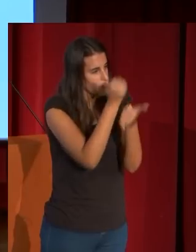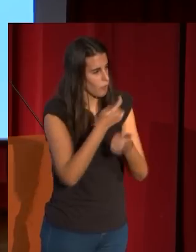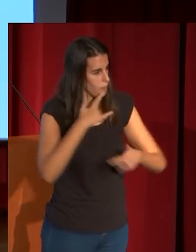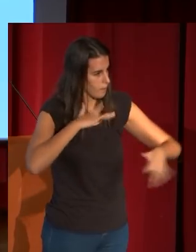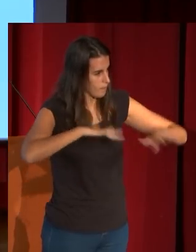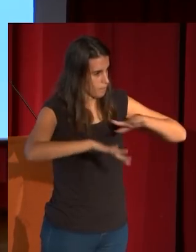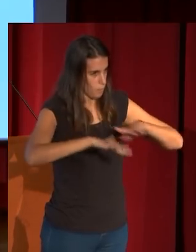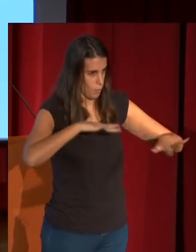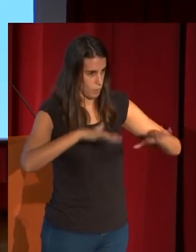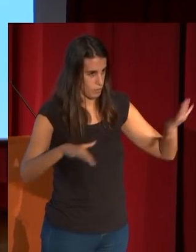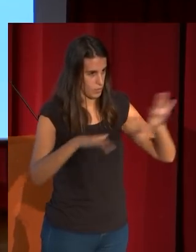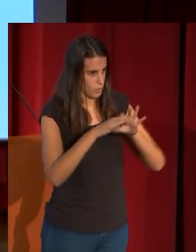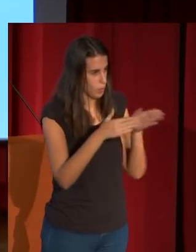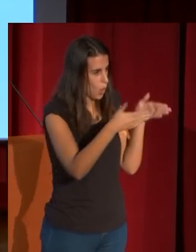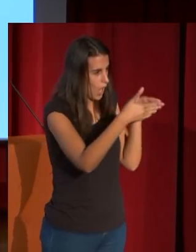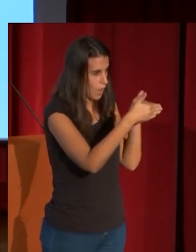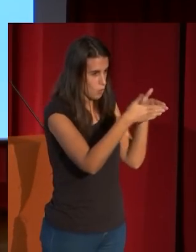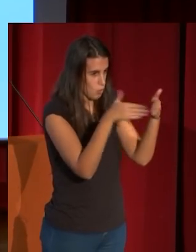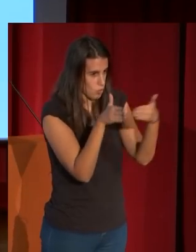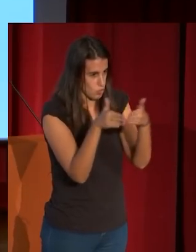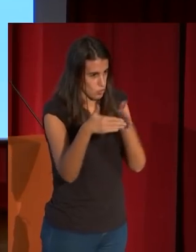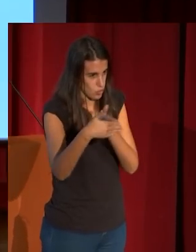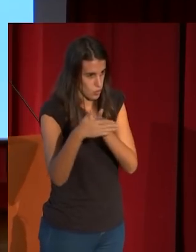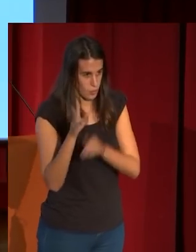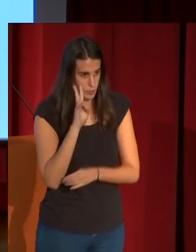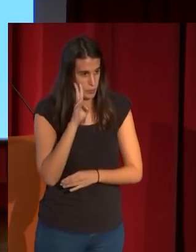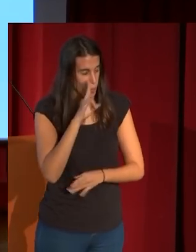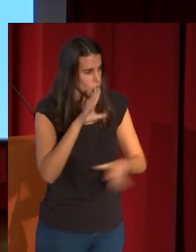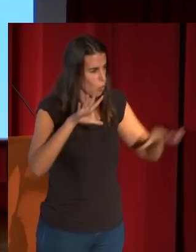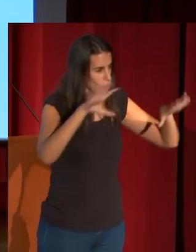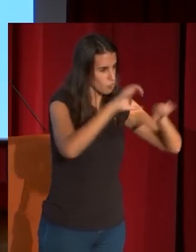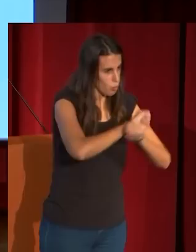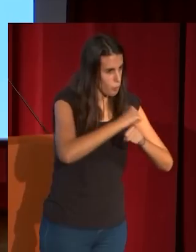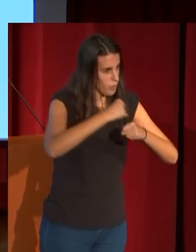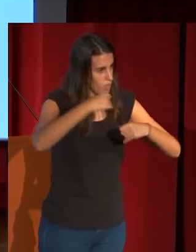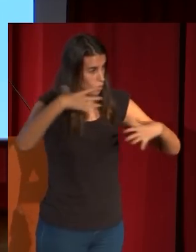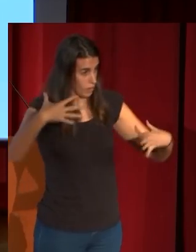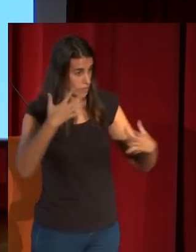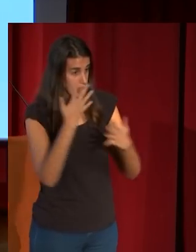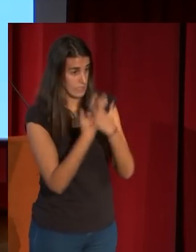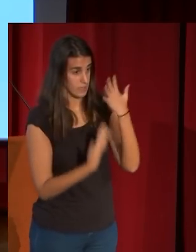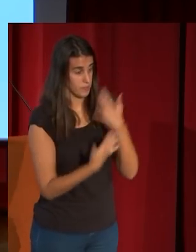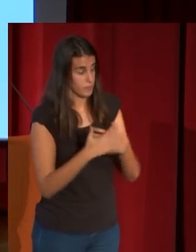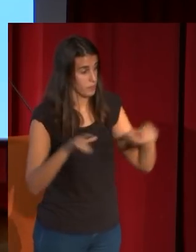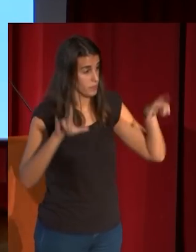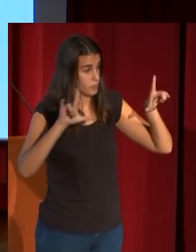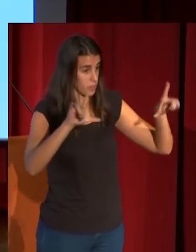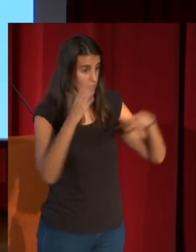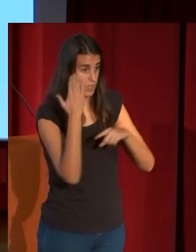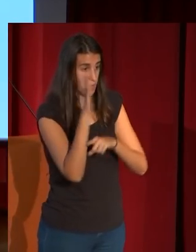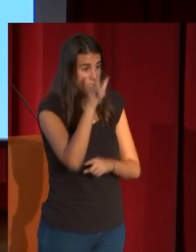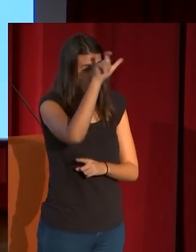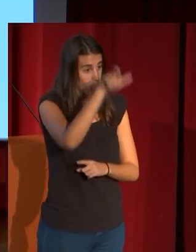extraordinariamente por estos ángulos agudos, como vemos, de sombras y luces, en una obra que representa hombres